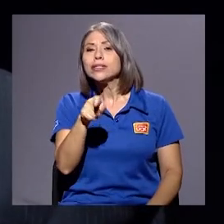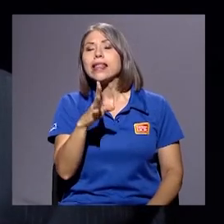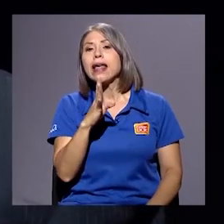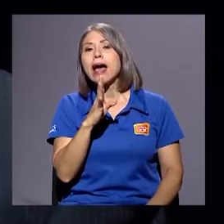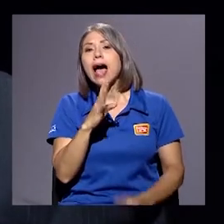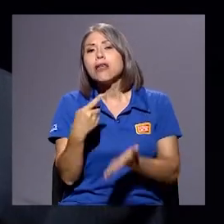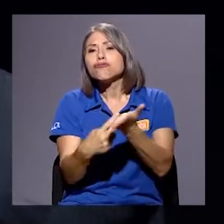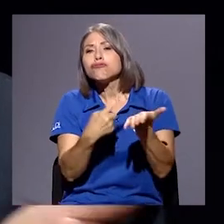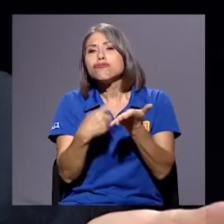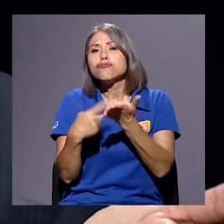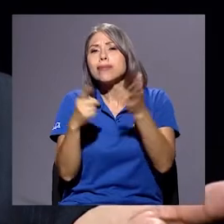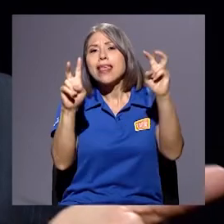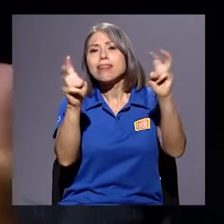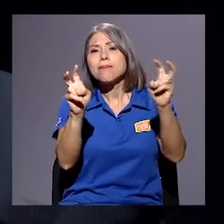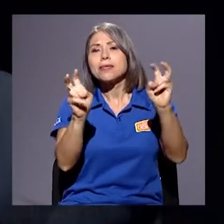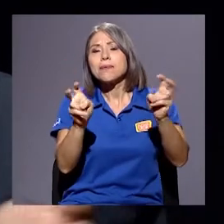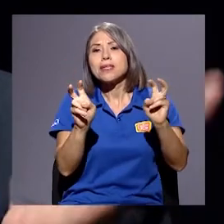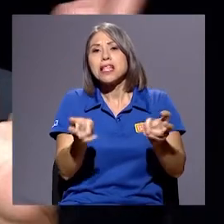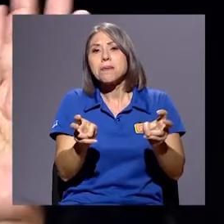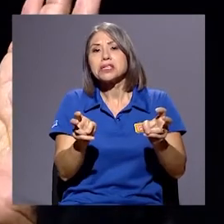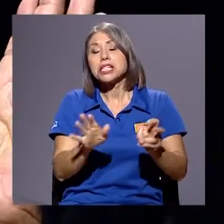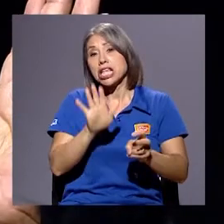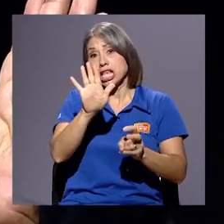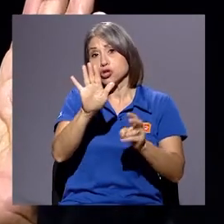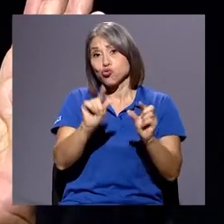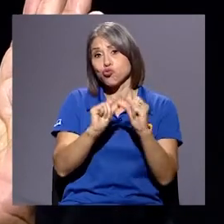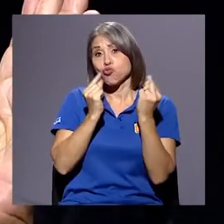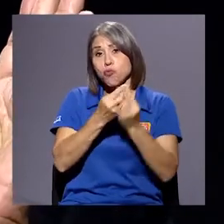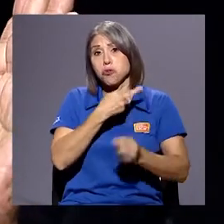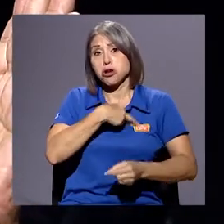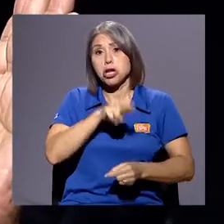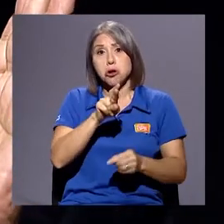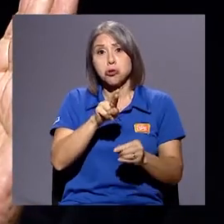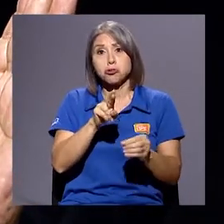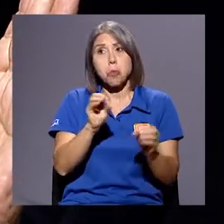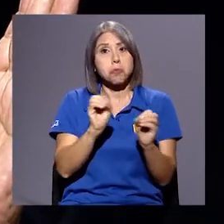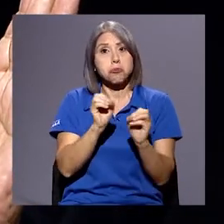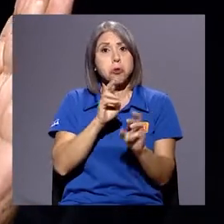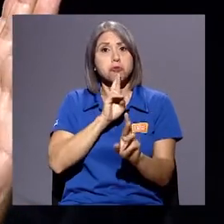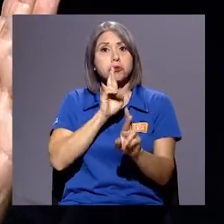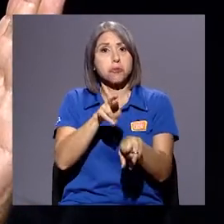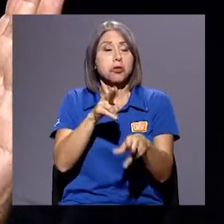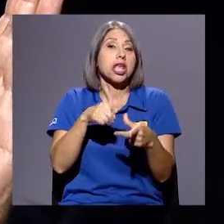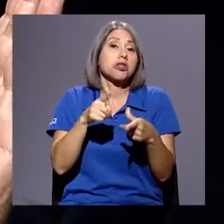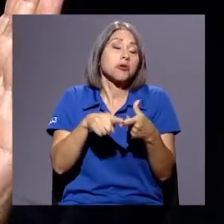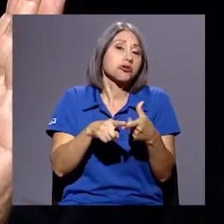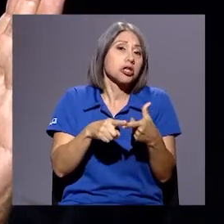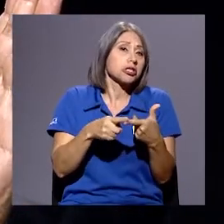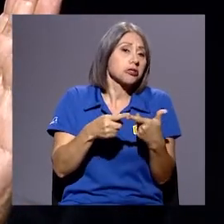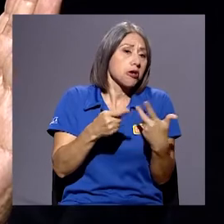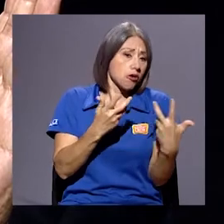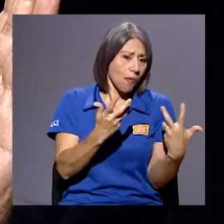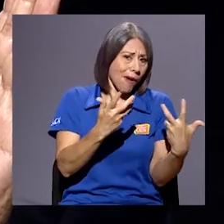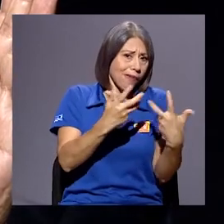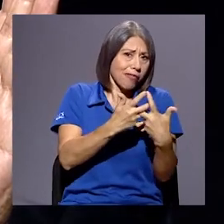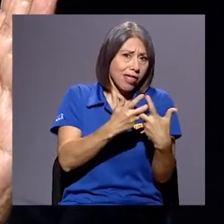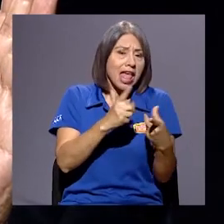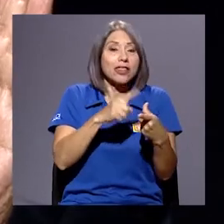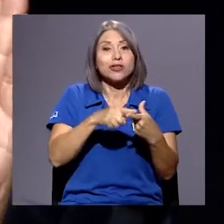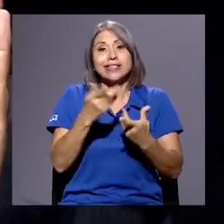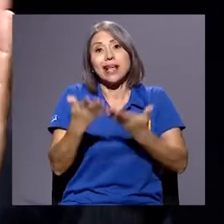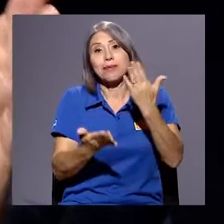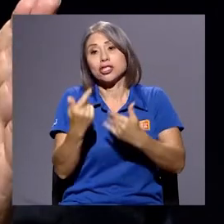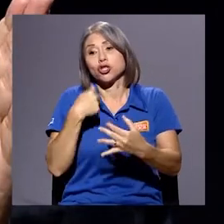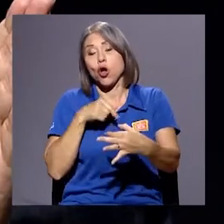ascripción religiosa no responde, pues entonces, sin duda alguna, yo me voy a vincular con otras reclamos